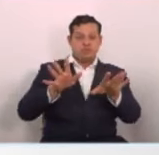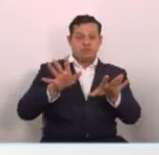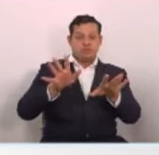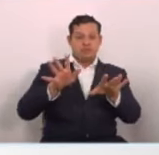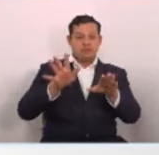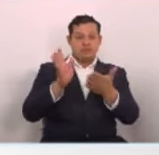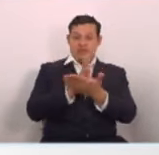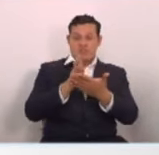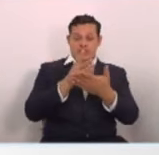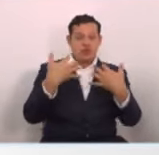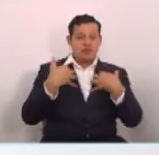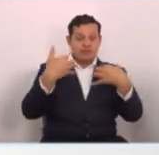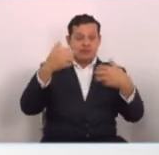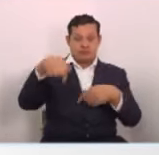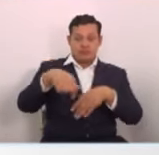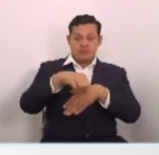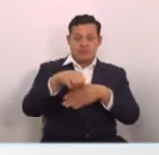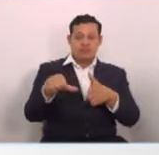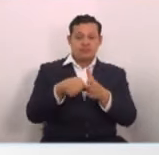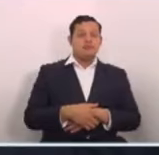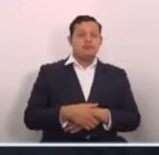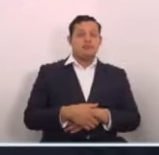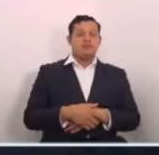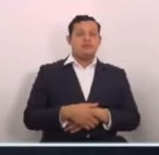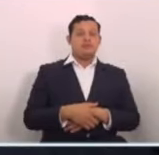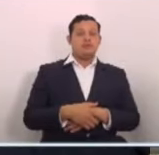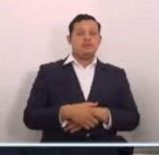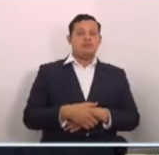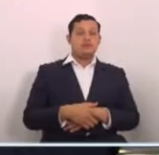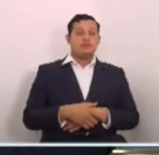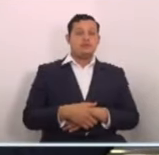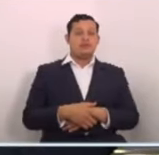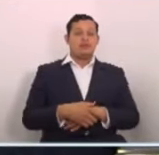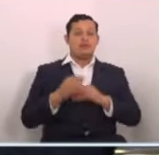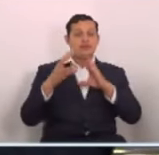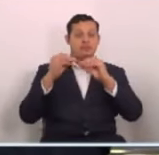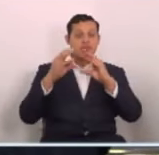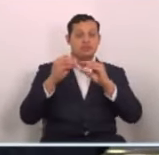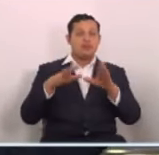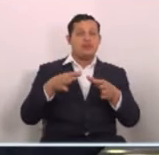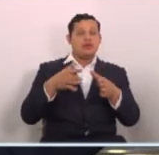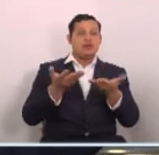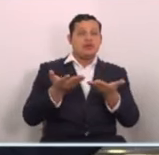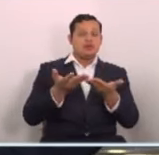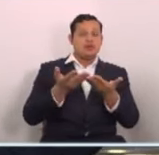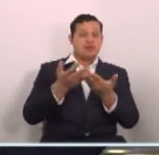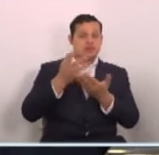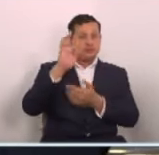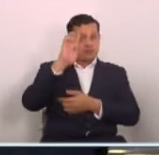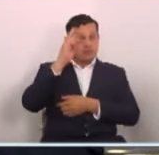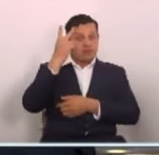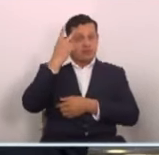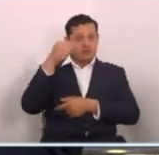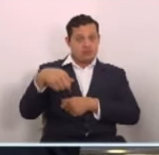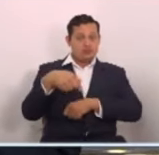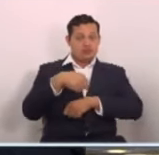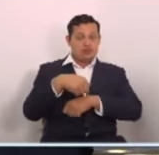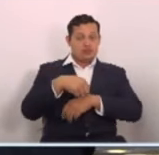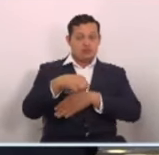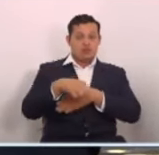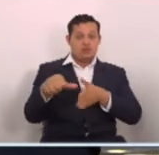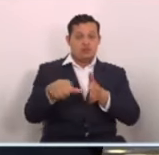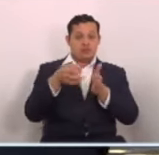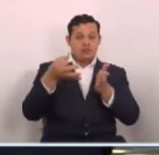plenaria de esta Asamblea Legislativa. Alejandra, vamos a hablar un poco sobre lo que tiene a esta Asamblea